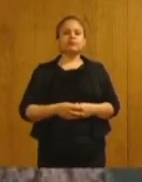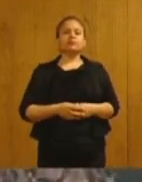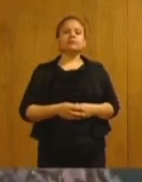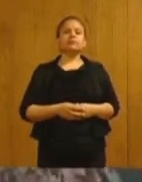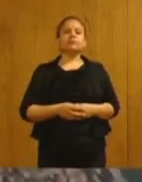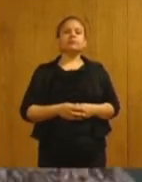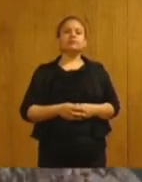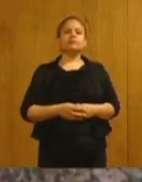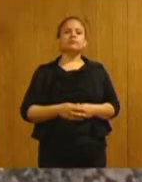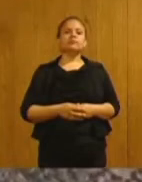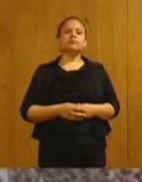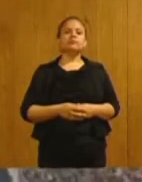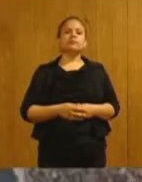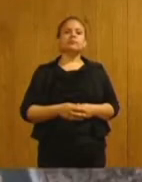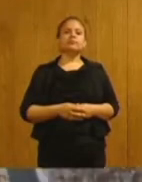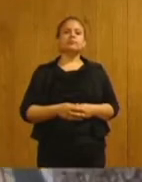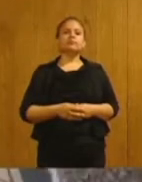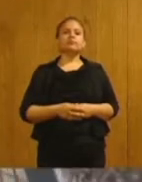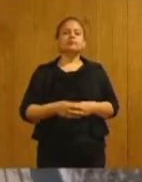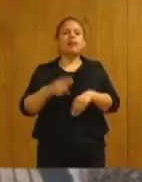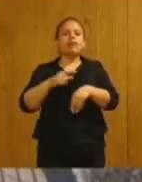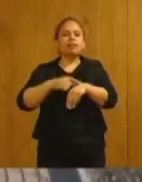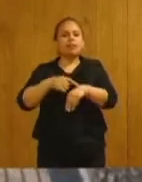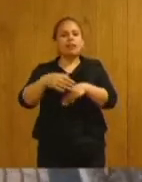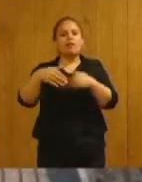Tiempo para votar.